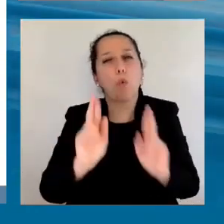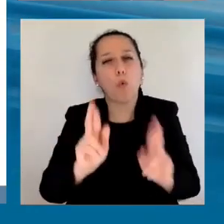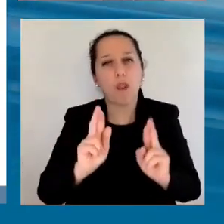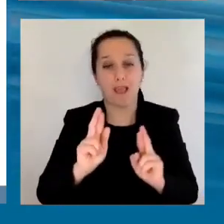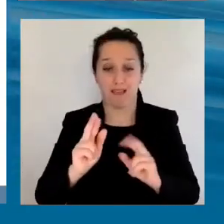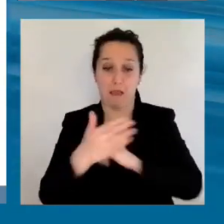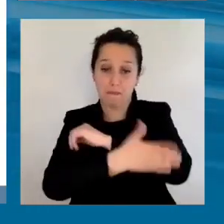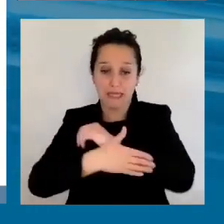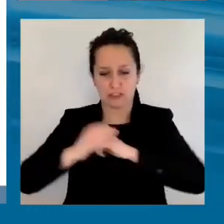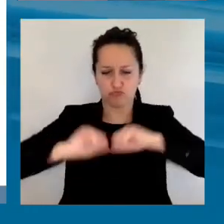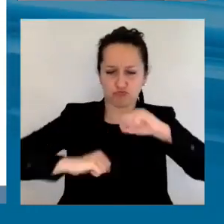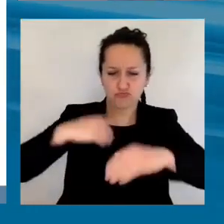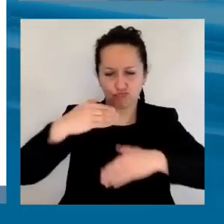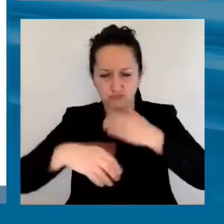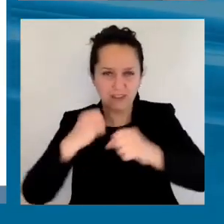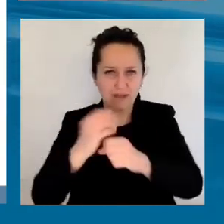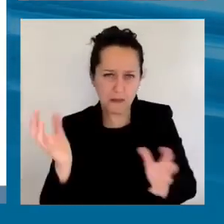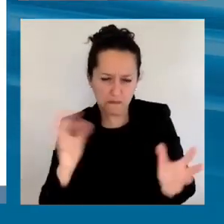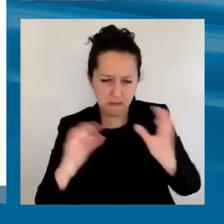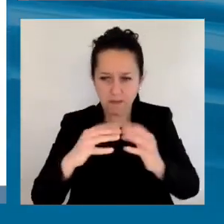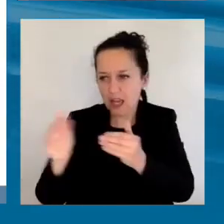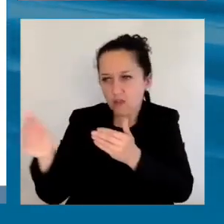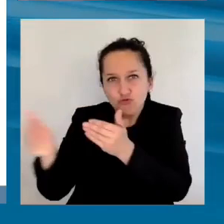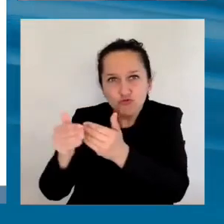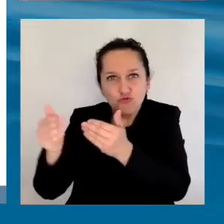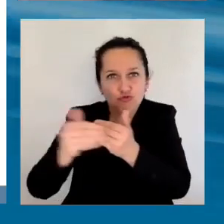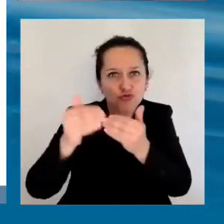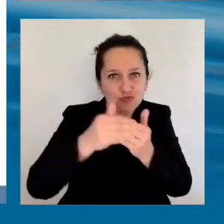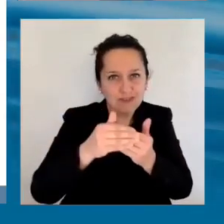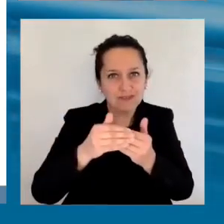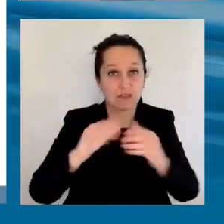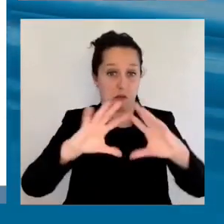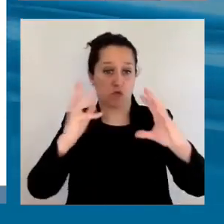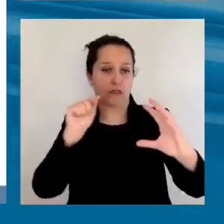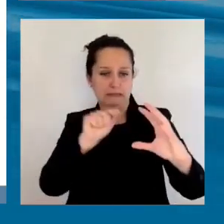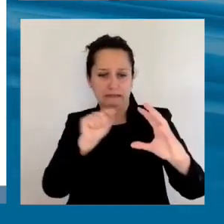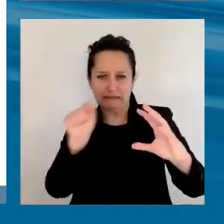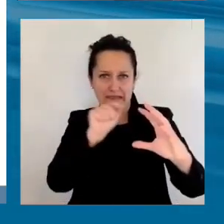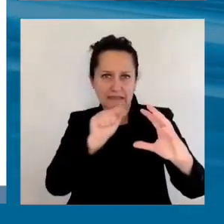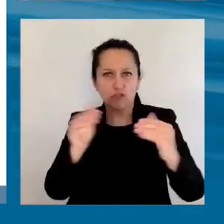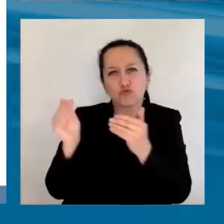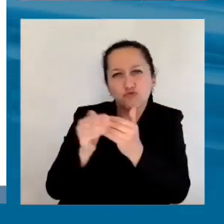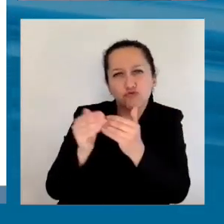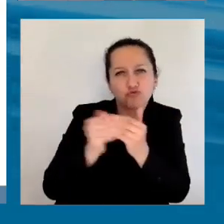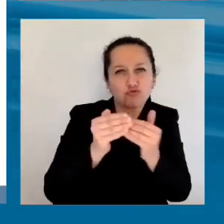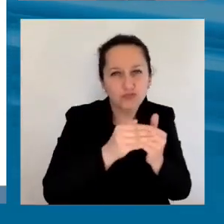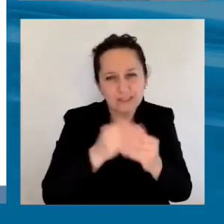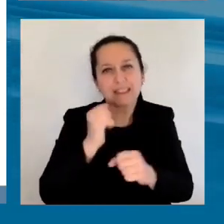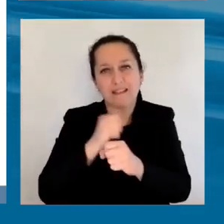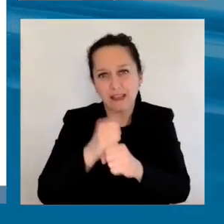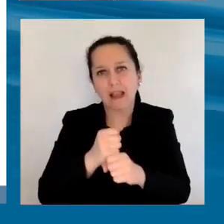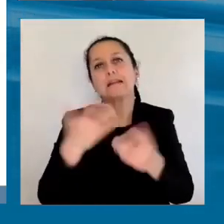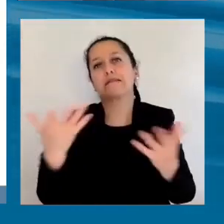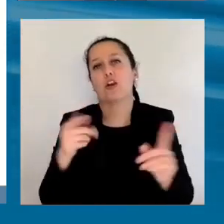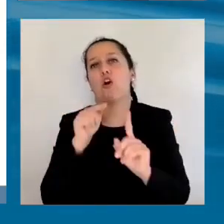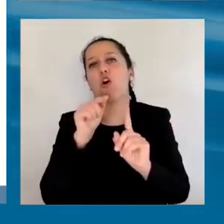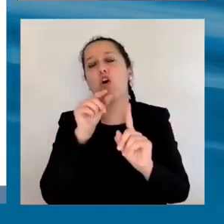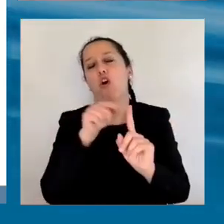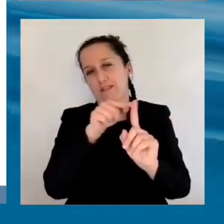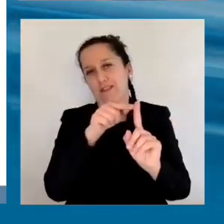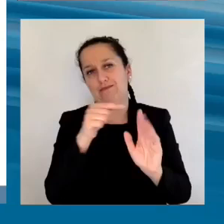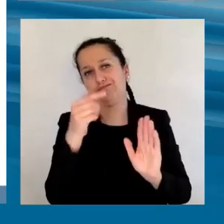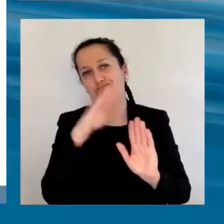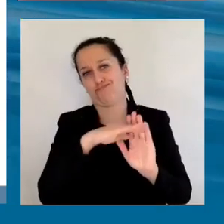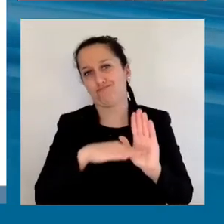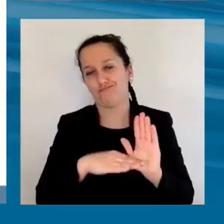tendencia a la relocalización geográfica de la producción con base en estos nuevos objetivos. Y también, si